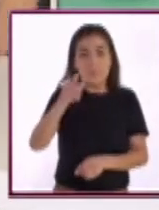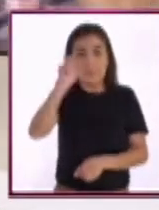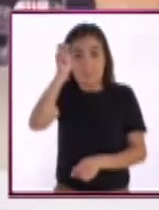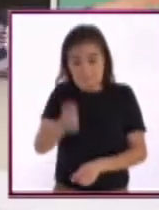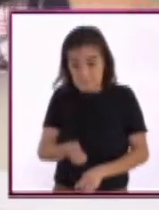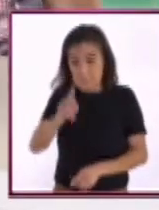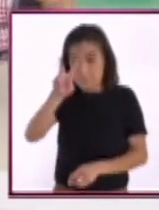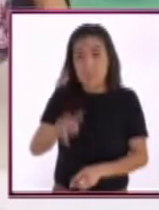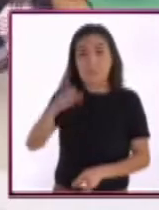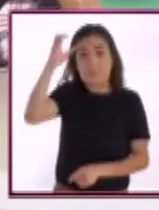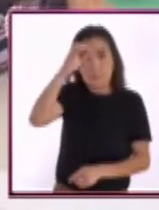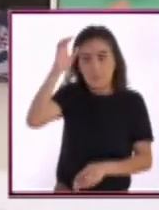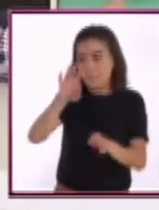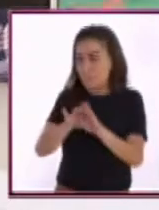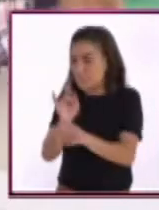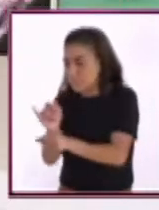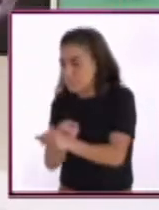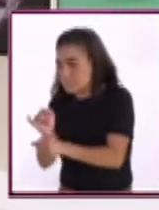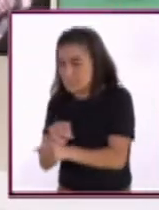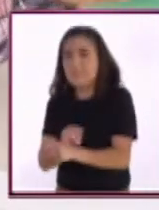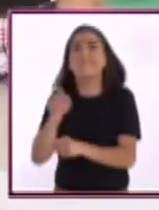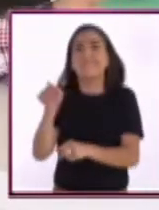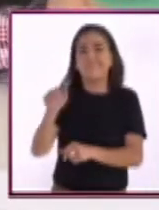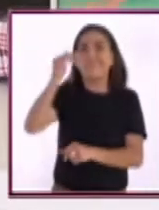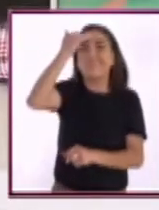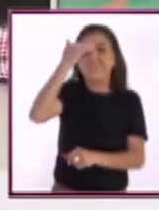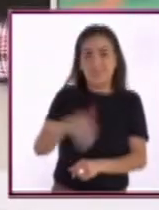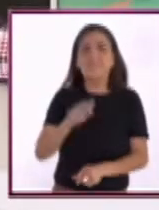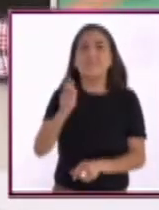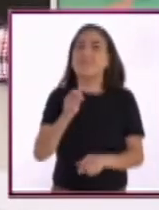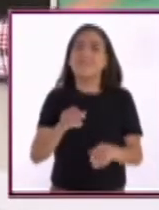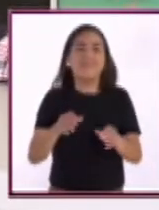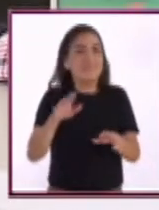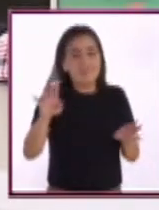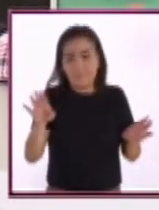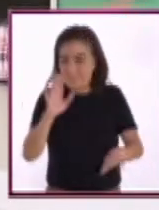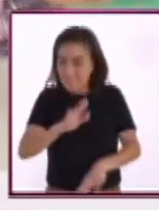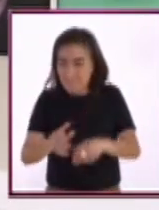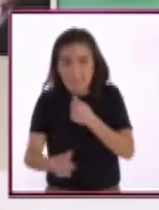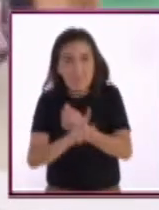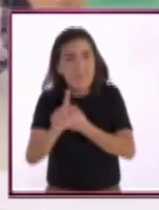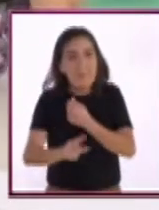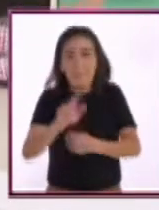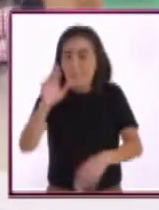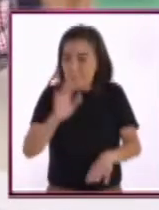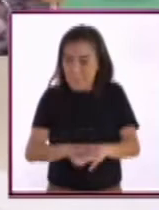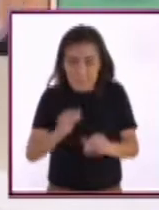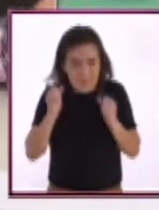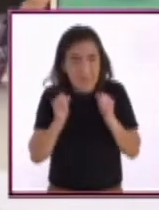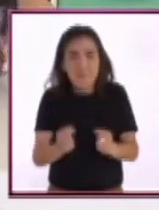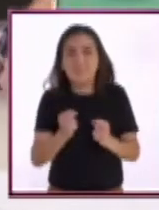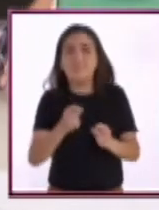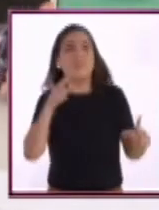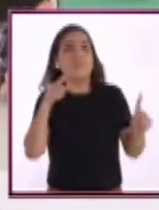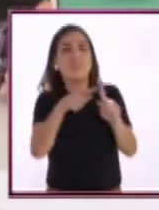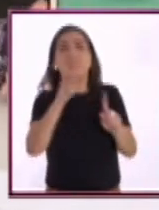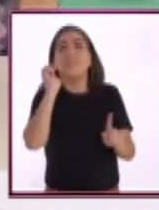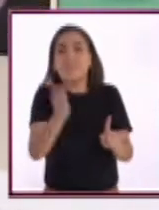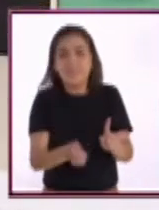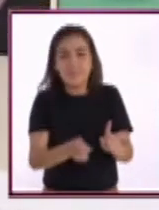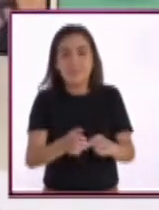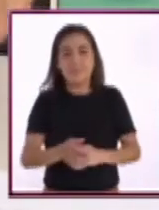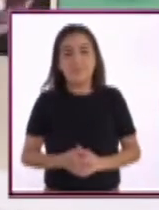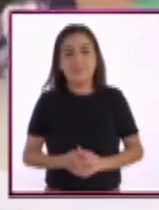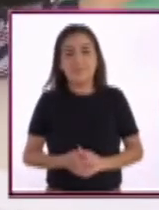pensando, pero los científicos que se dedican a esto realmente saben que vivimos una crisis muy fuerte, donde tenemos que tomar acción